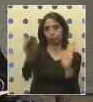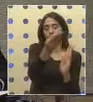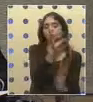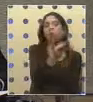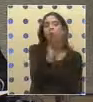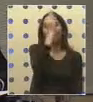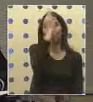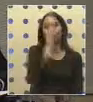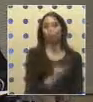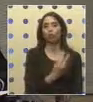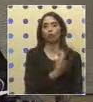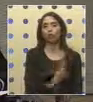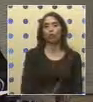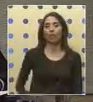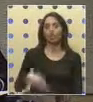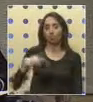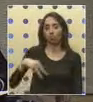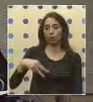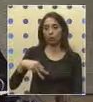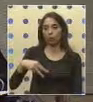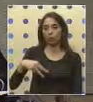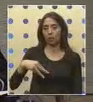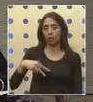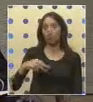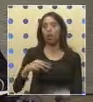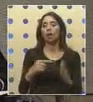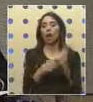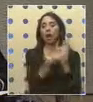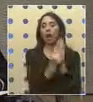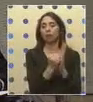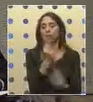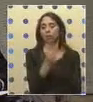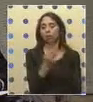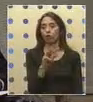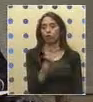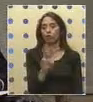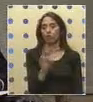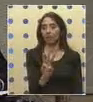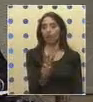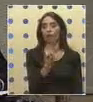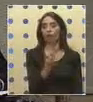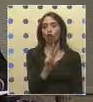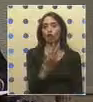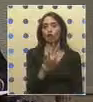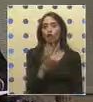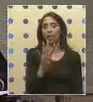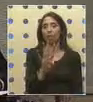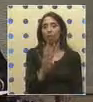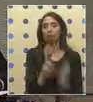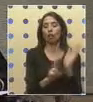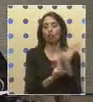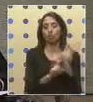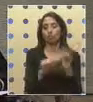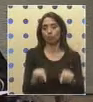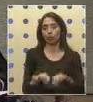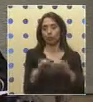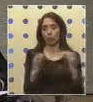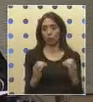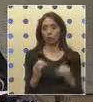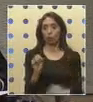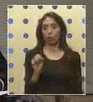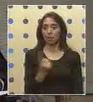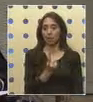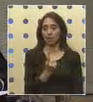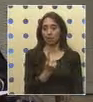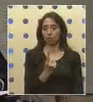funcionarios del Gobierno Municipal que señalan todo lo relacionado a los artículos 293 y 294 del reglamento de la Corporación. Primero,